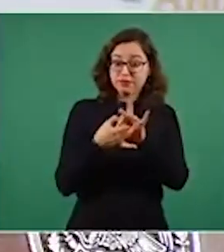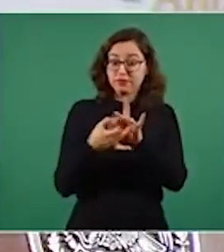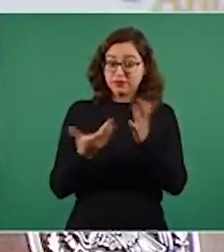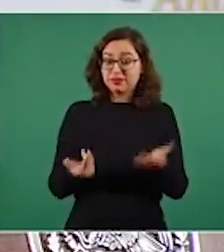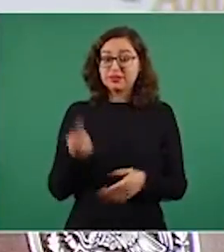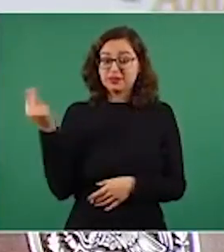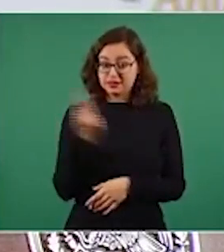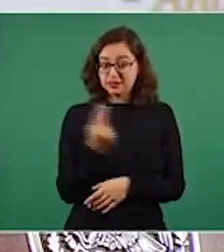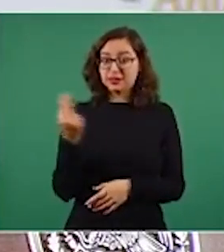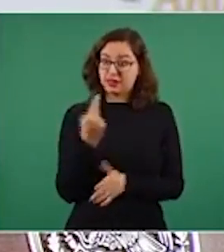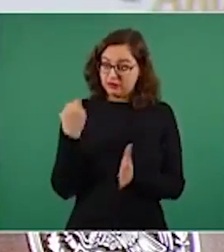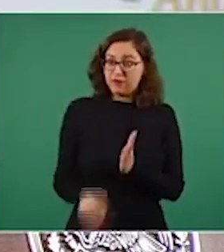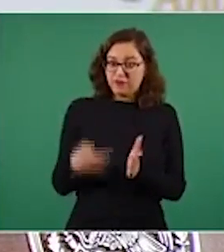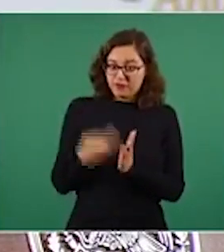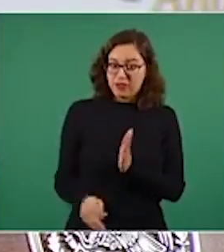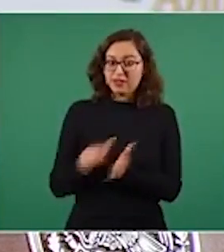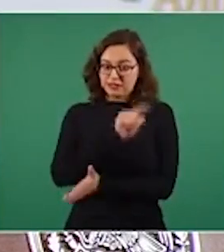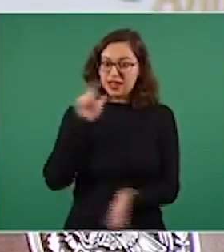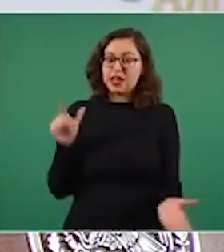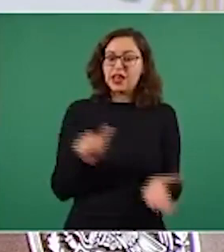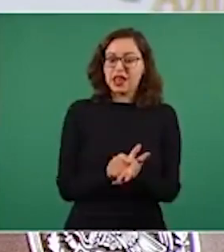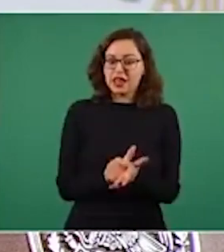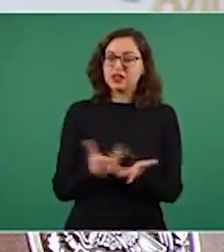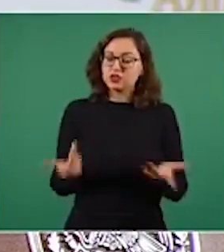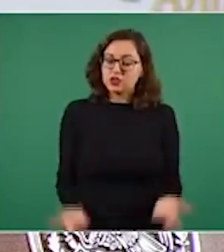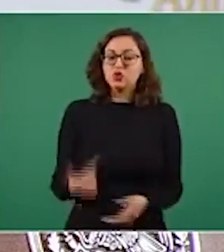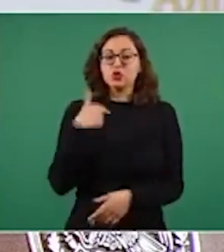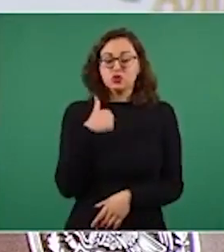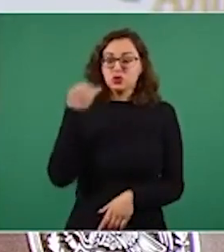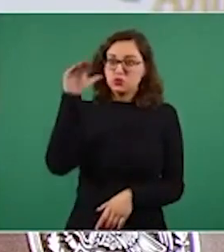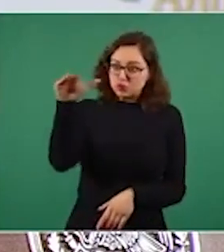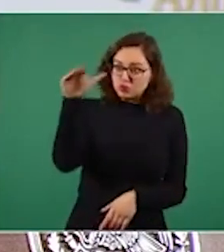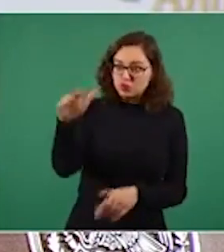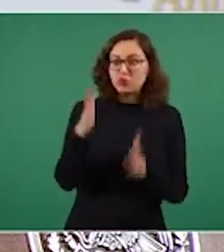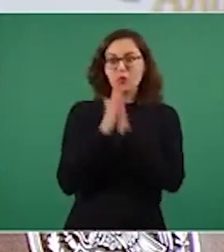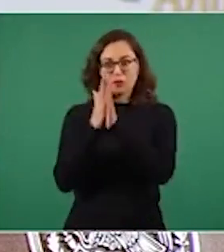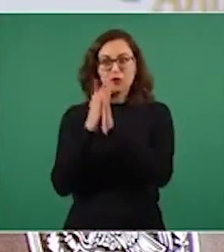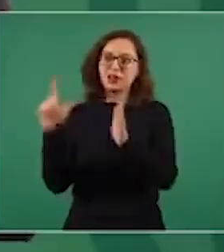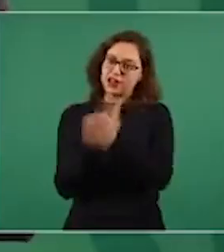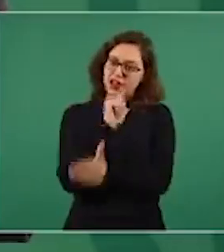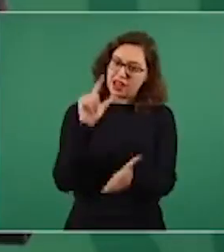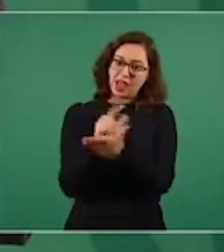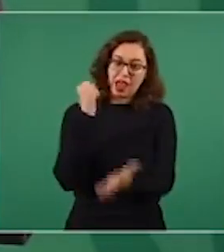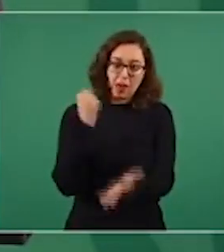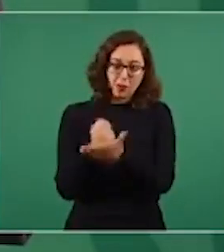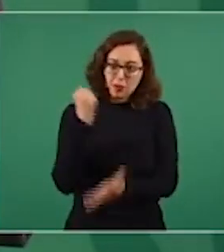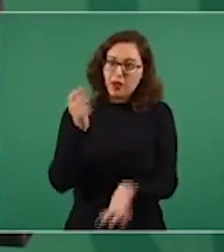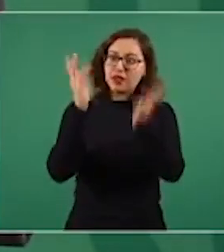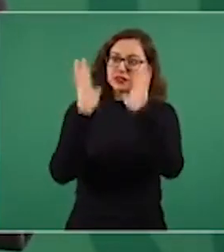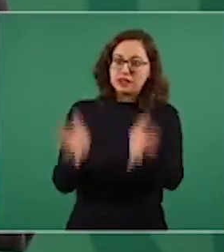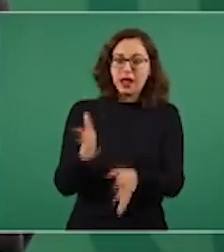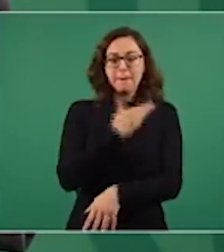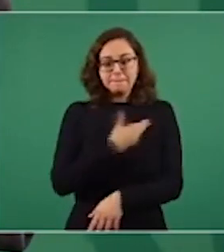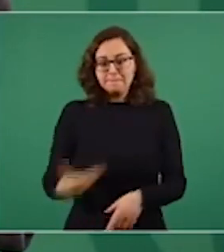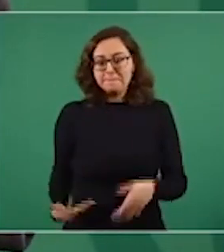y estoy pidiendo respetuosamente a los legisladores que ya aprueben la ley para que el presidente pueda